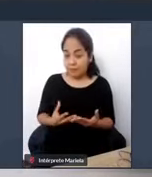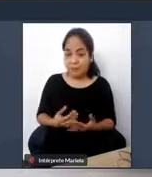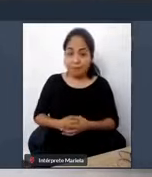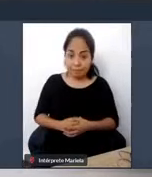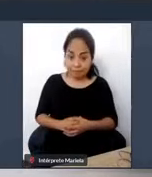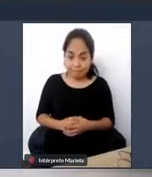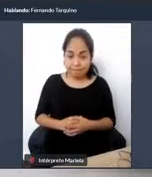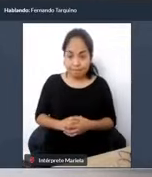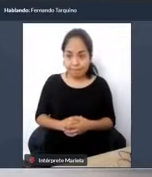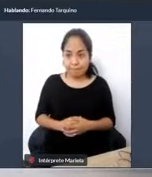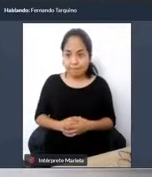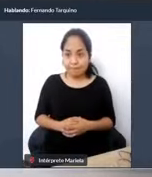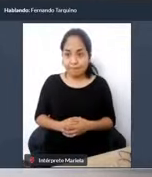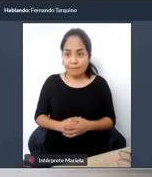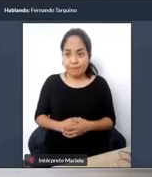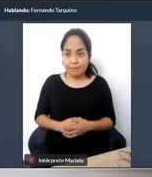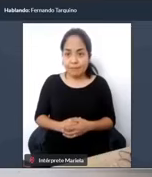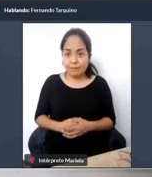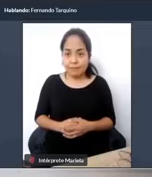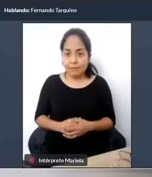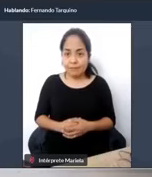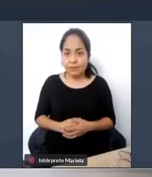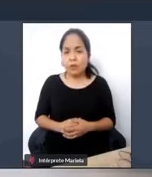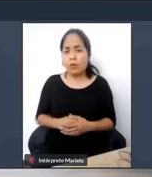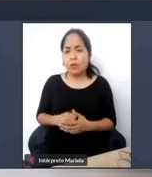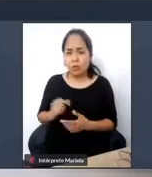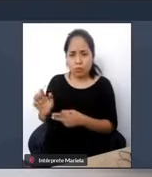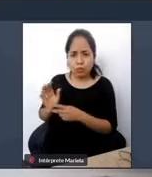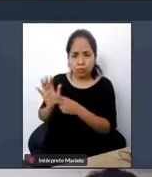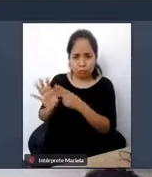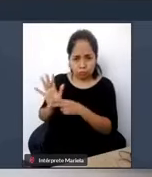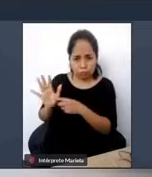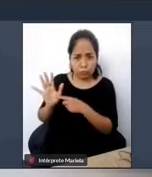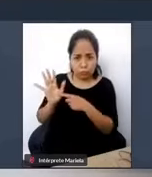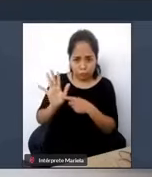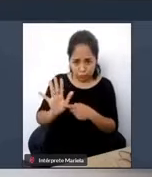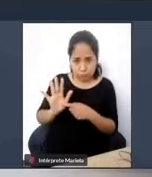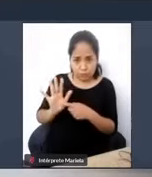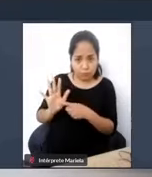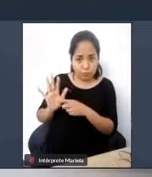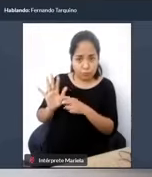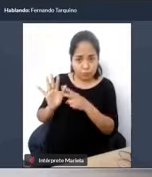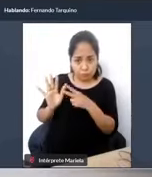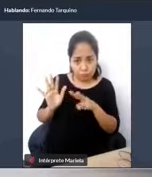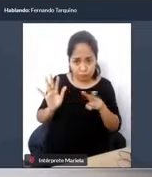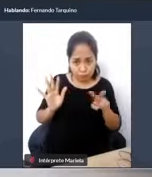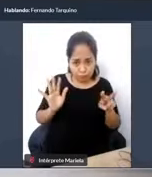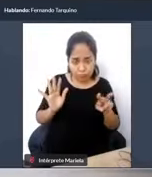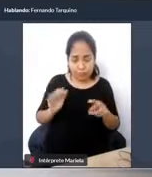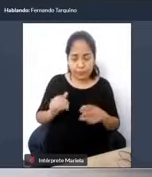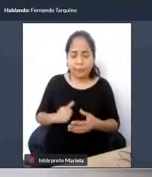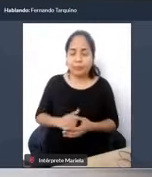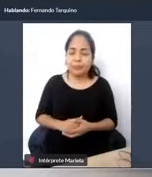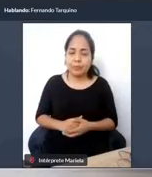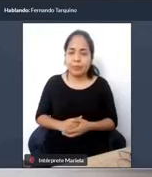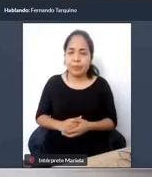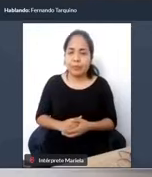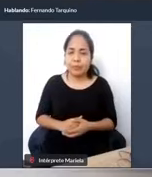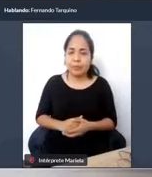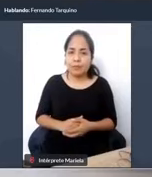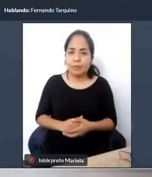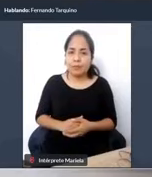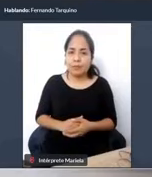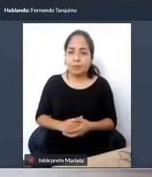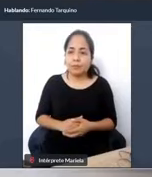Bien, con ese antecedente voy a pasar brevemente a mostrar el porqué, mediante